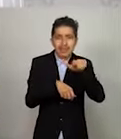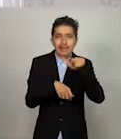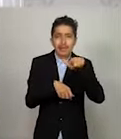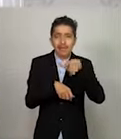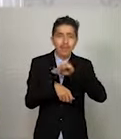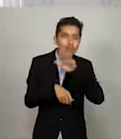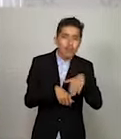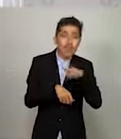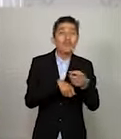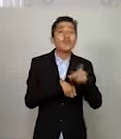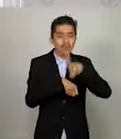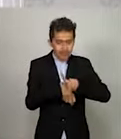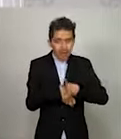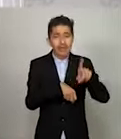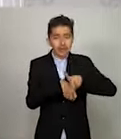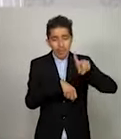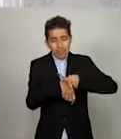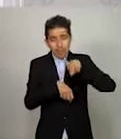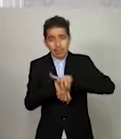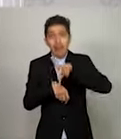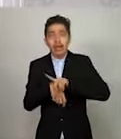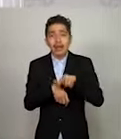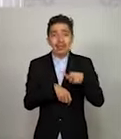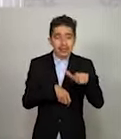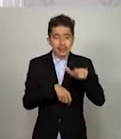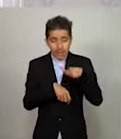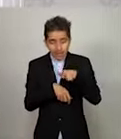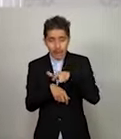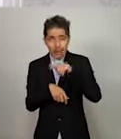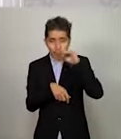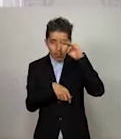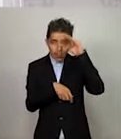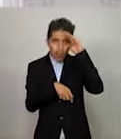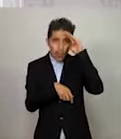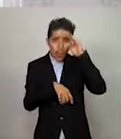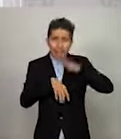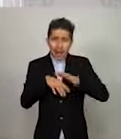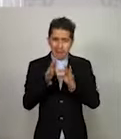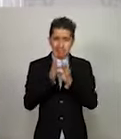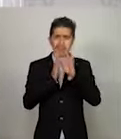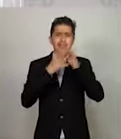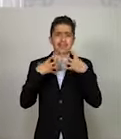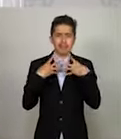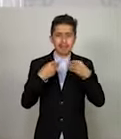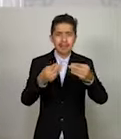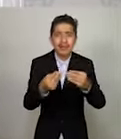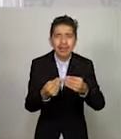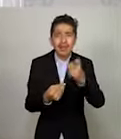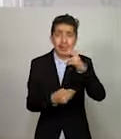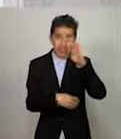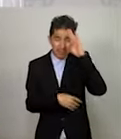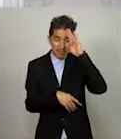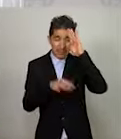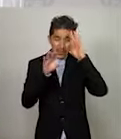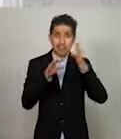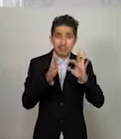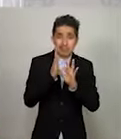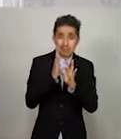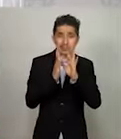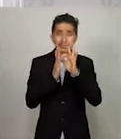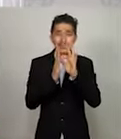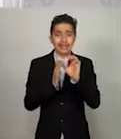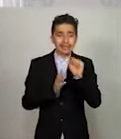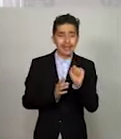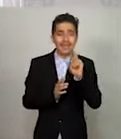17 muertes diarias y tuvimos el mayor número de contagios, principalmente se disparan los contagios